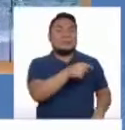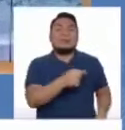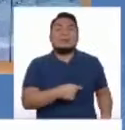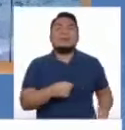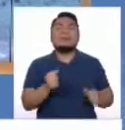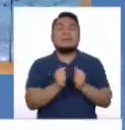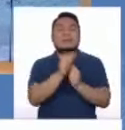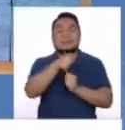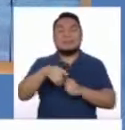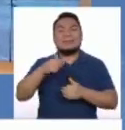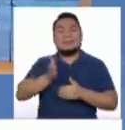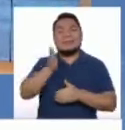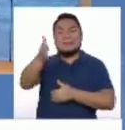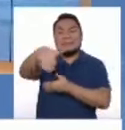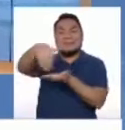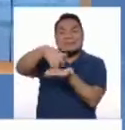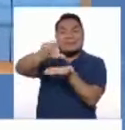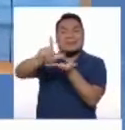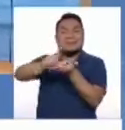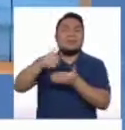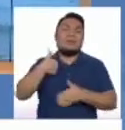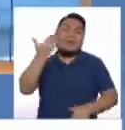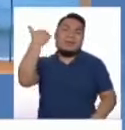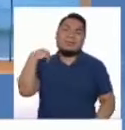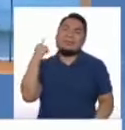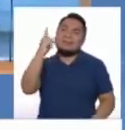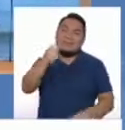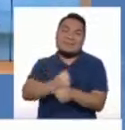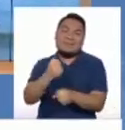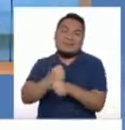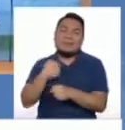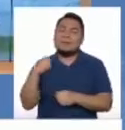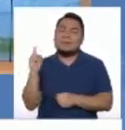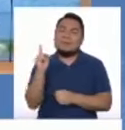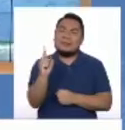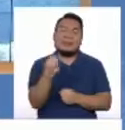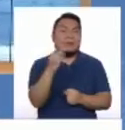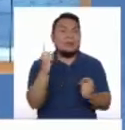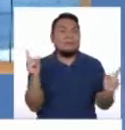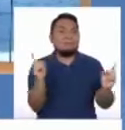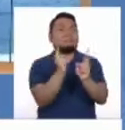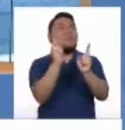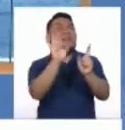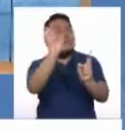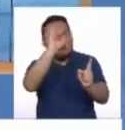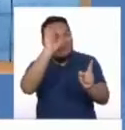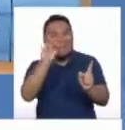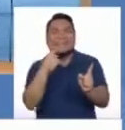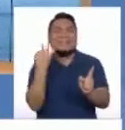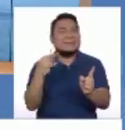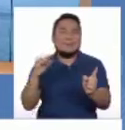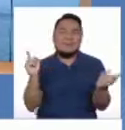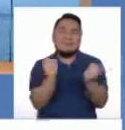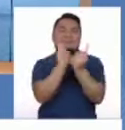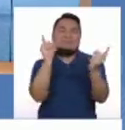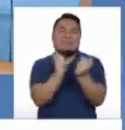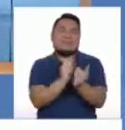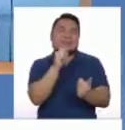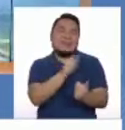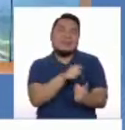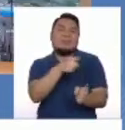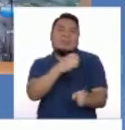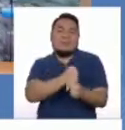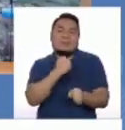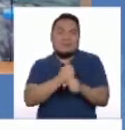por el centro de Lima, donde me tocaba trabajar, siempre nos encontrábamos caminando o por el Girón de la Unión o cuando lo iba a visitar al